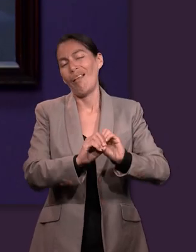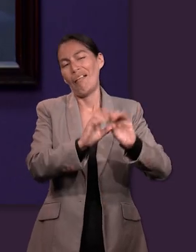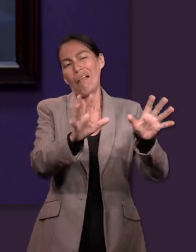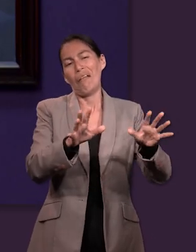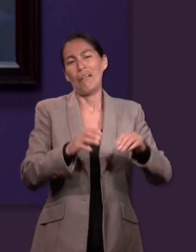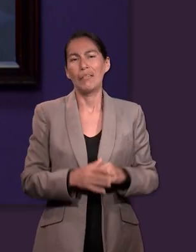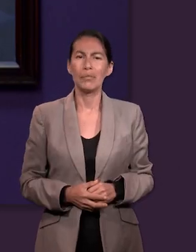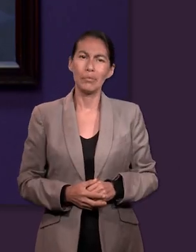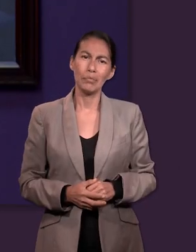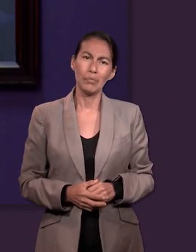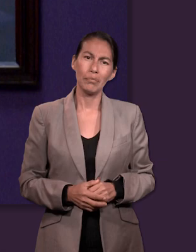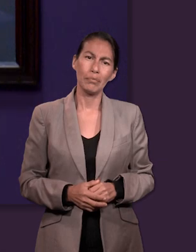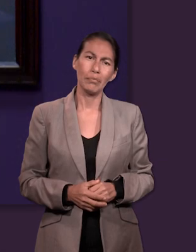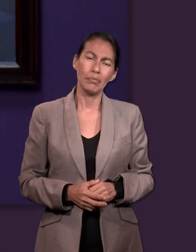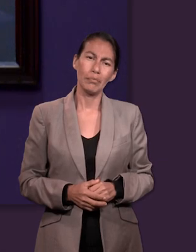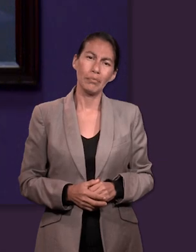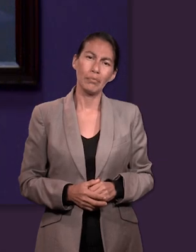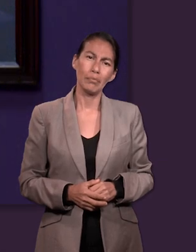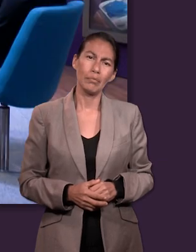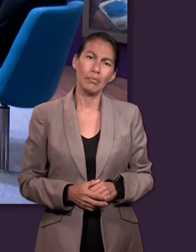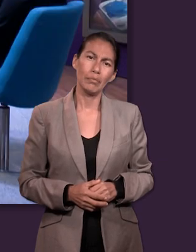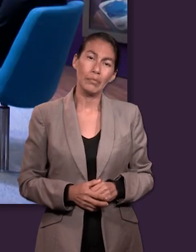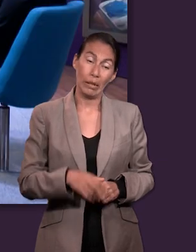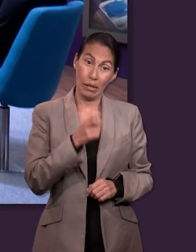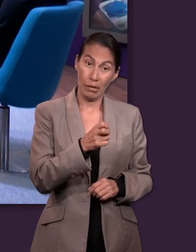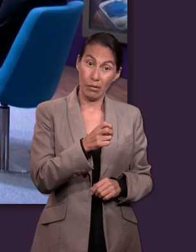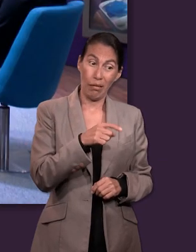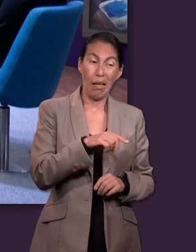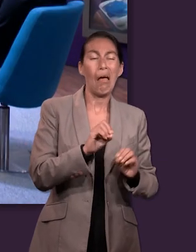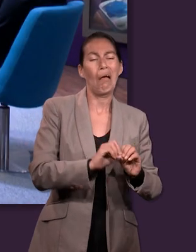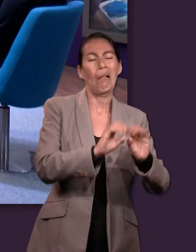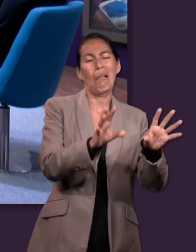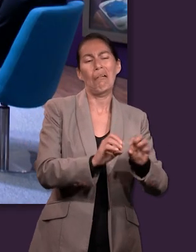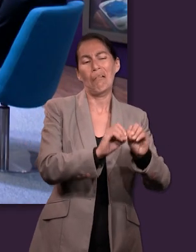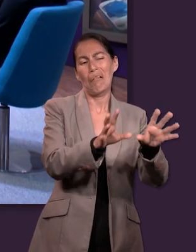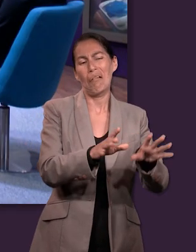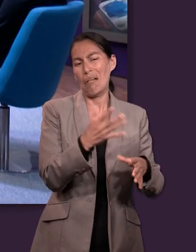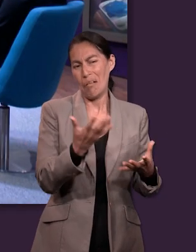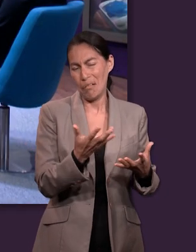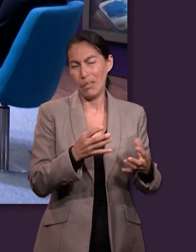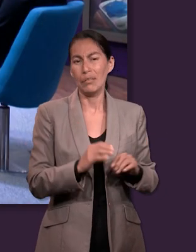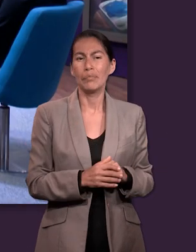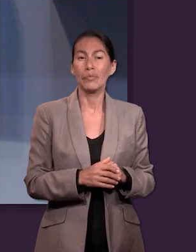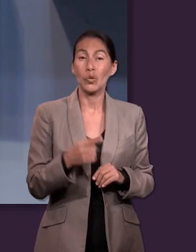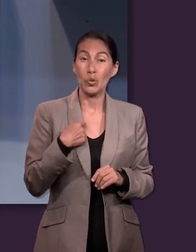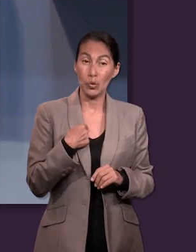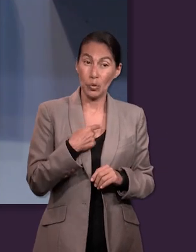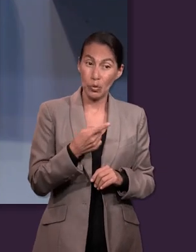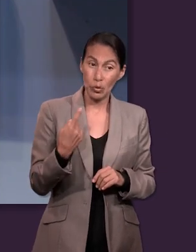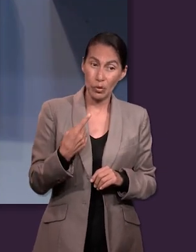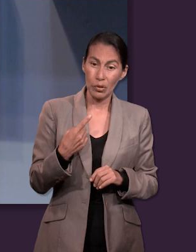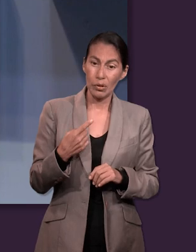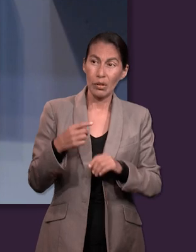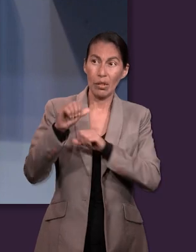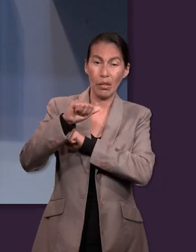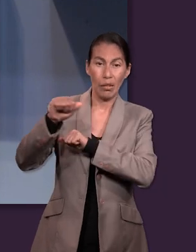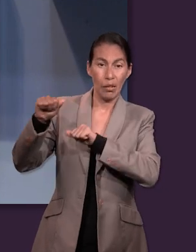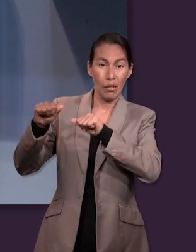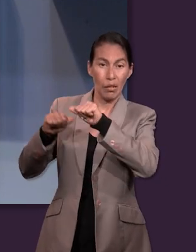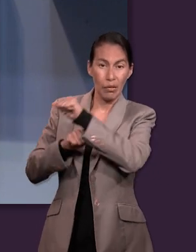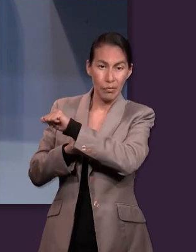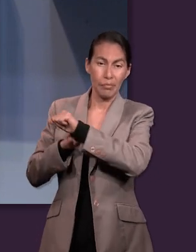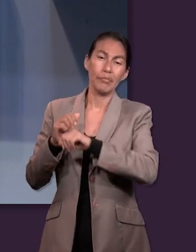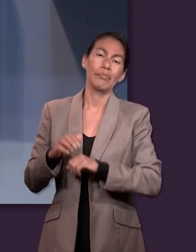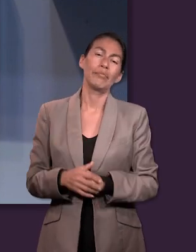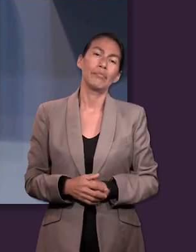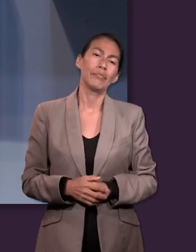esto o aquello, ¿no? Y eso, eso lo que es lógico a veces lo sustituimos por